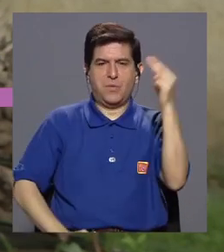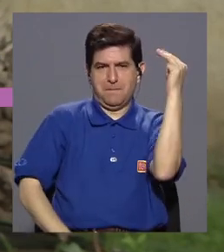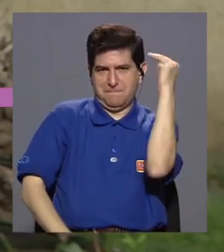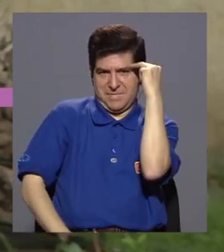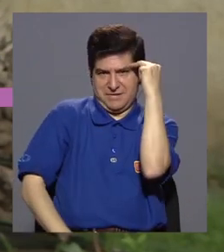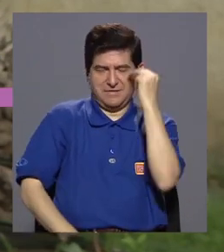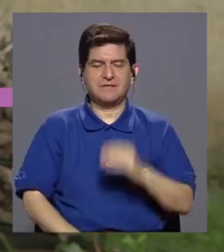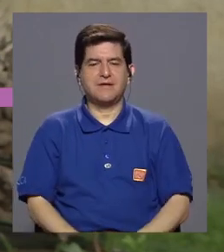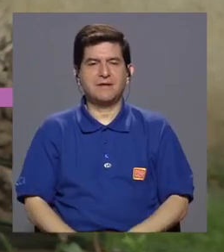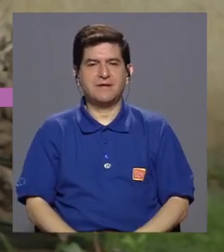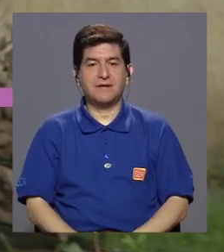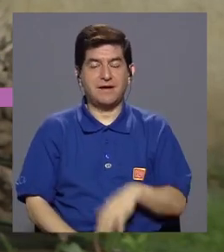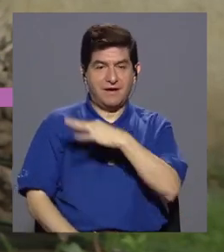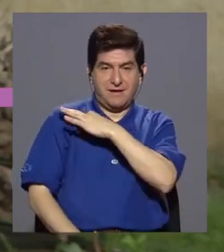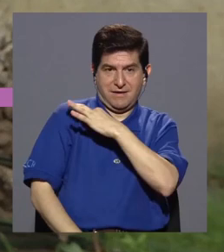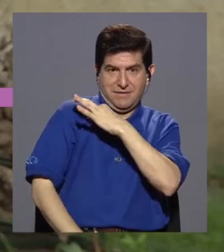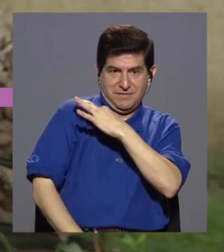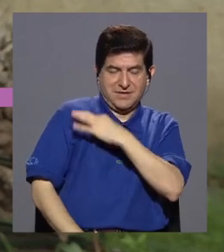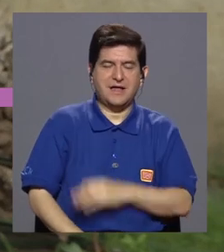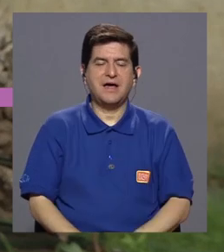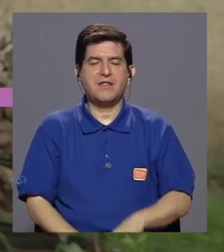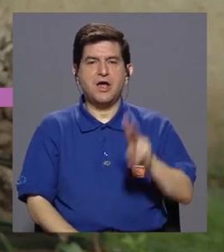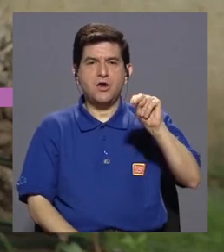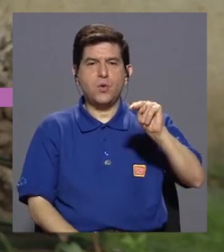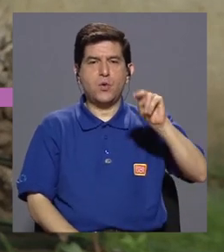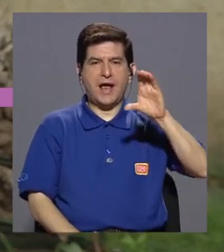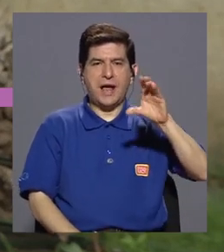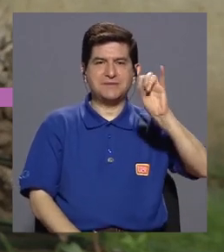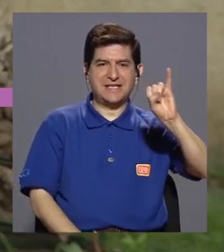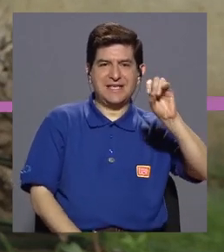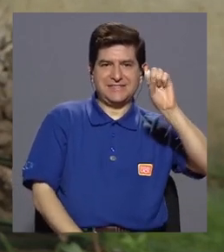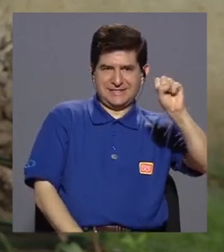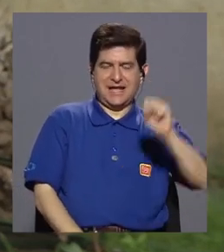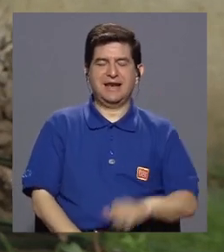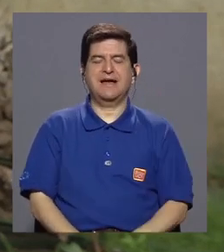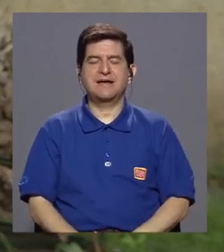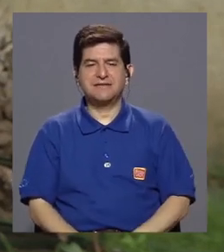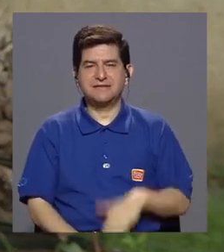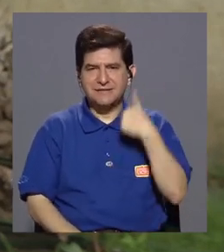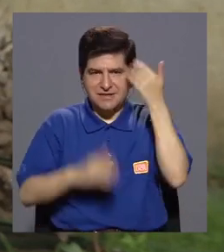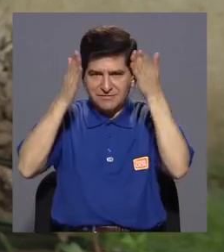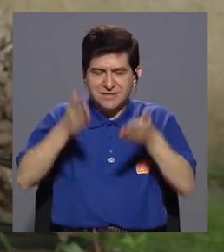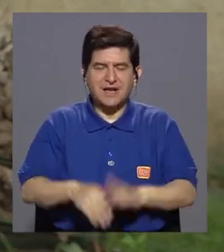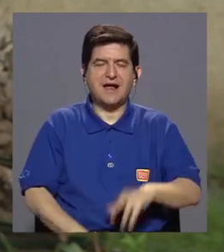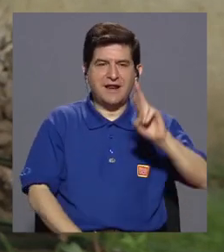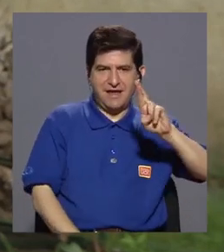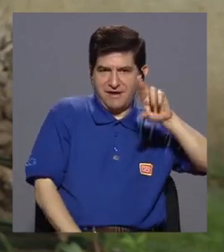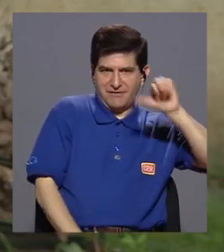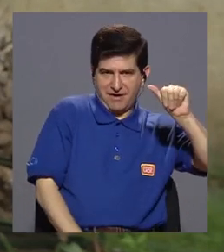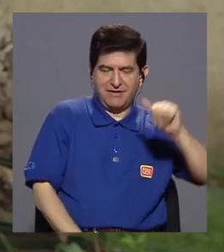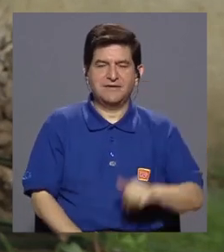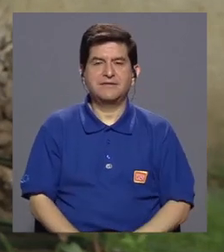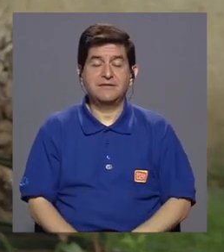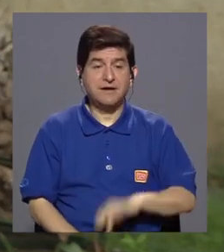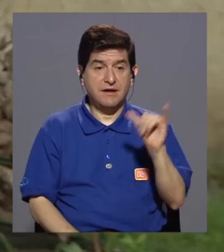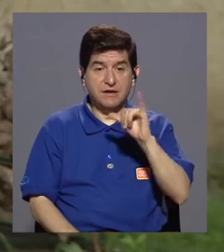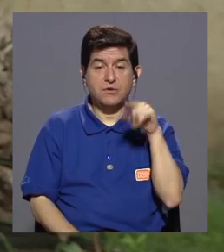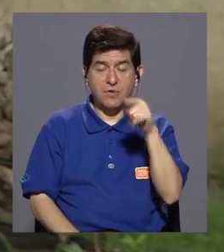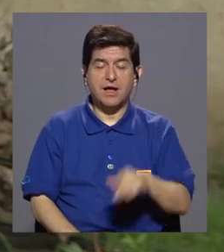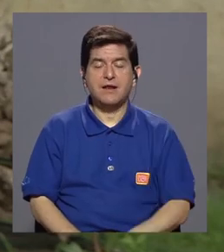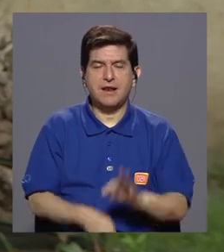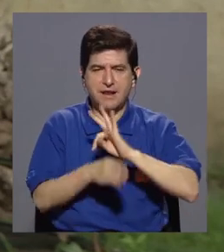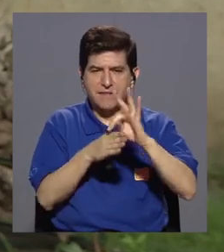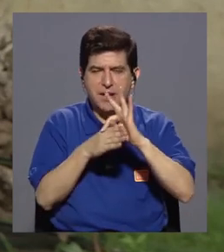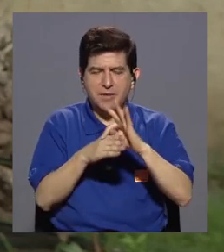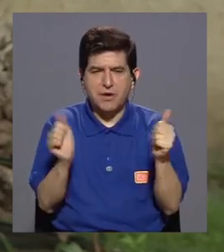de la mente. Para lo cual nuestra invitada Nuria Kams Isalat es facilitadora de Radical Aliveness. Y además de eso